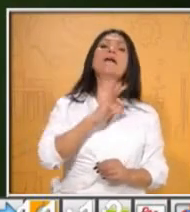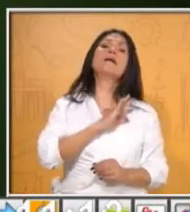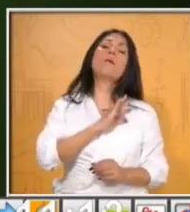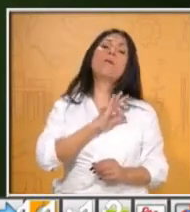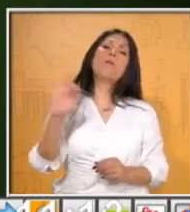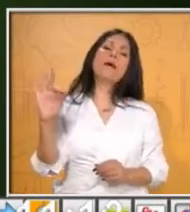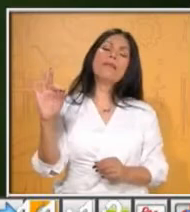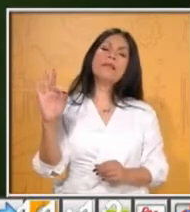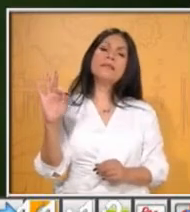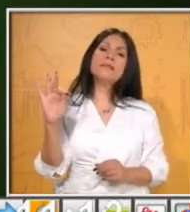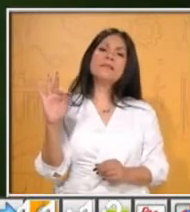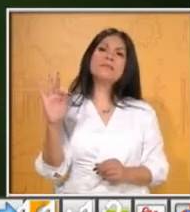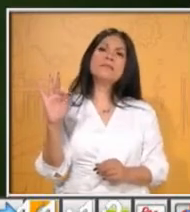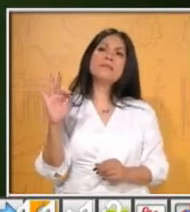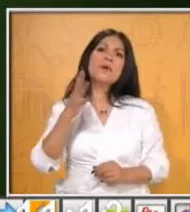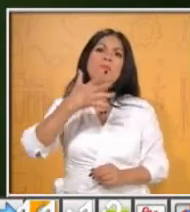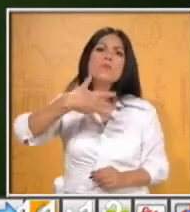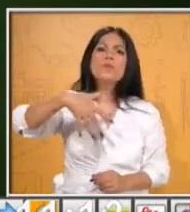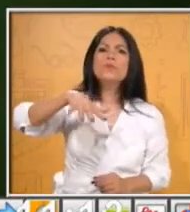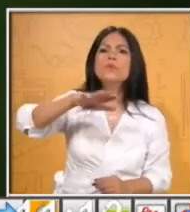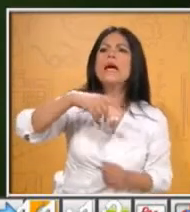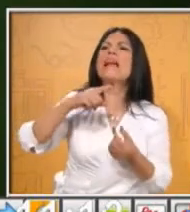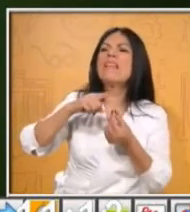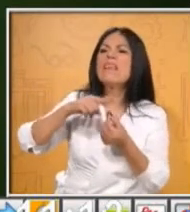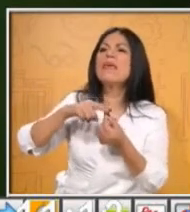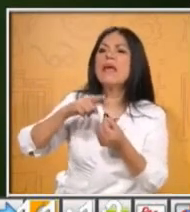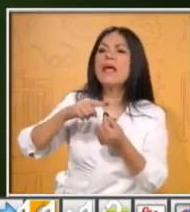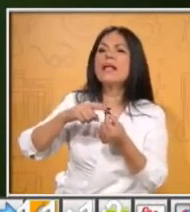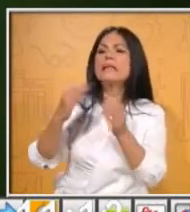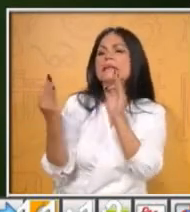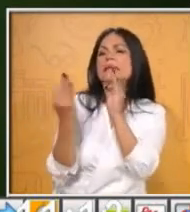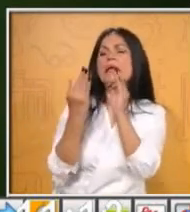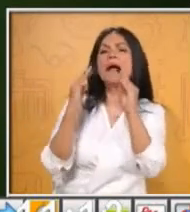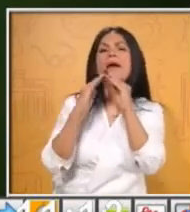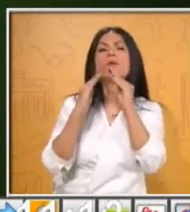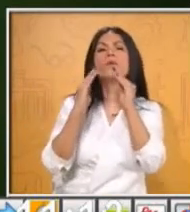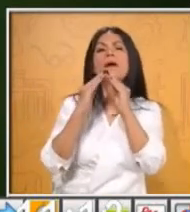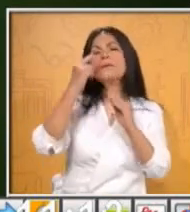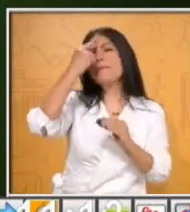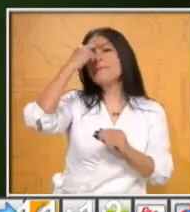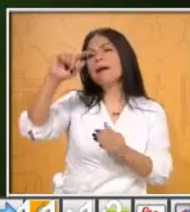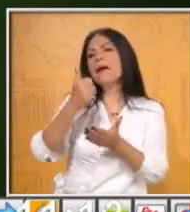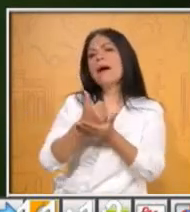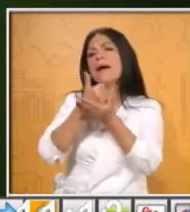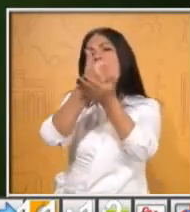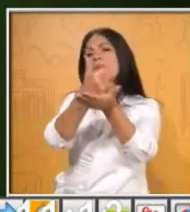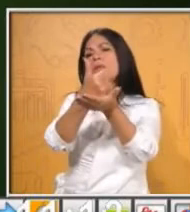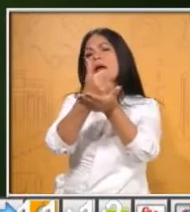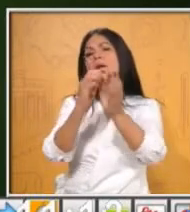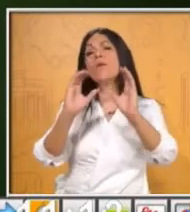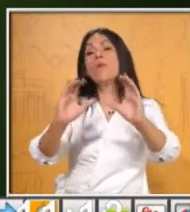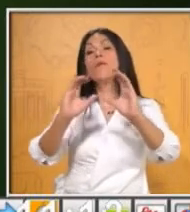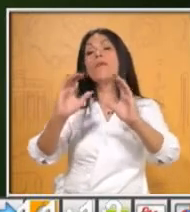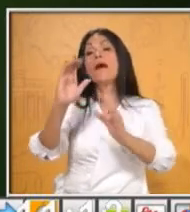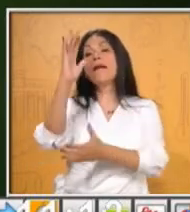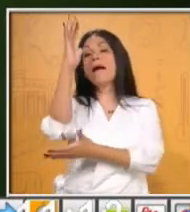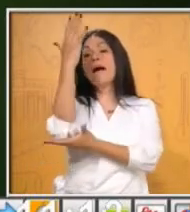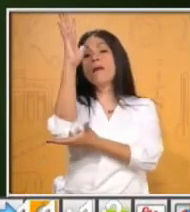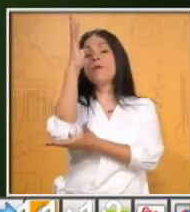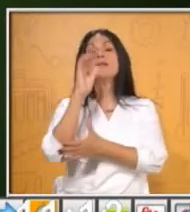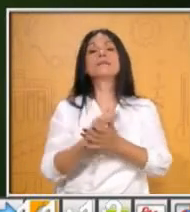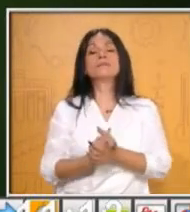plantita y entonces tú encargarte de su cuidado. ¿Qué es lo que vas a hacer? Vas a escribir en tu cuaderno tres